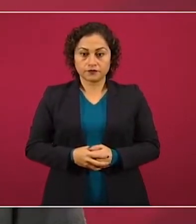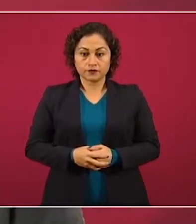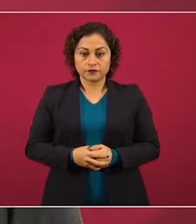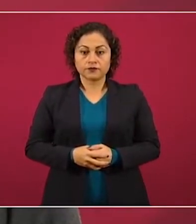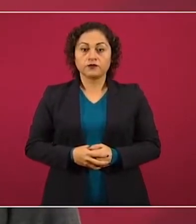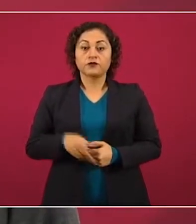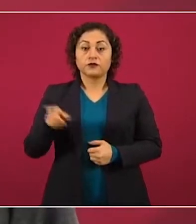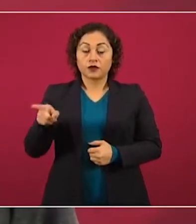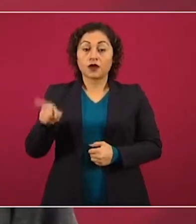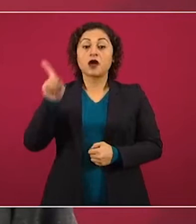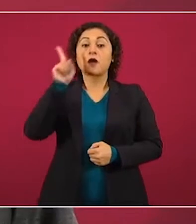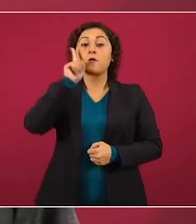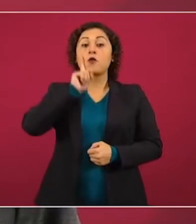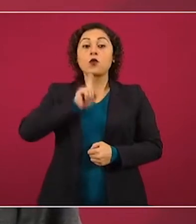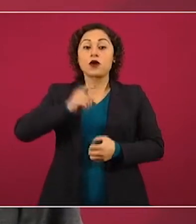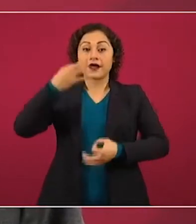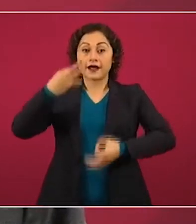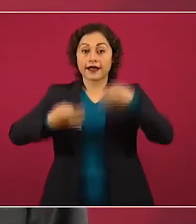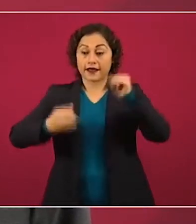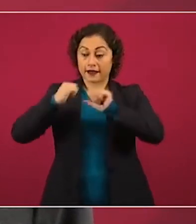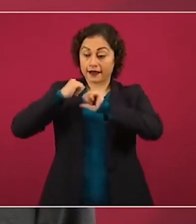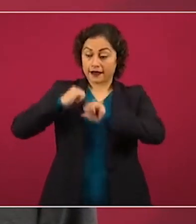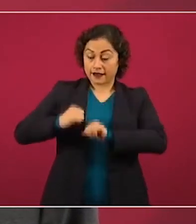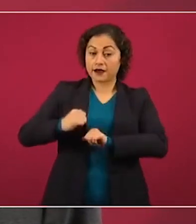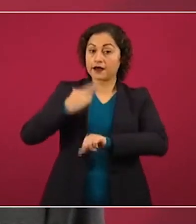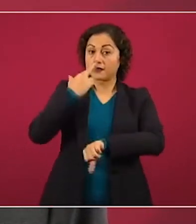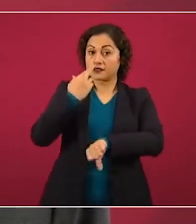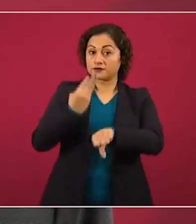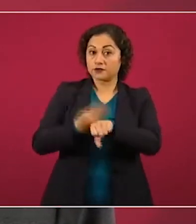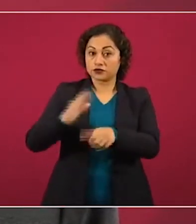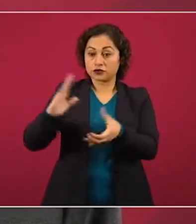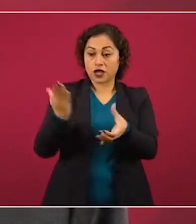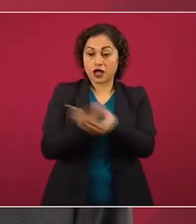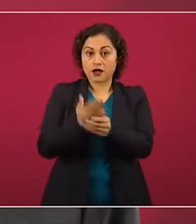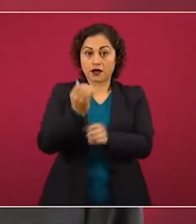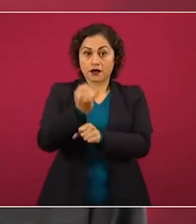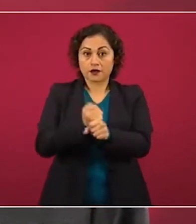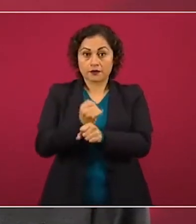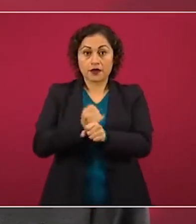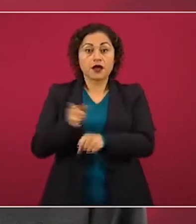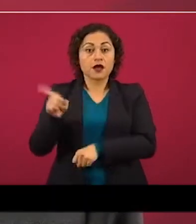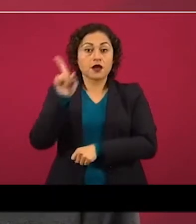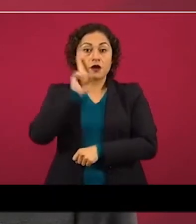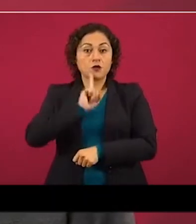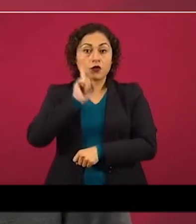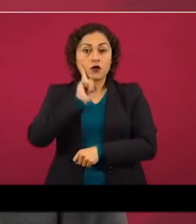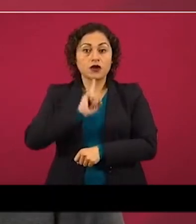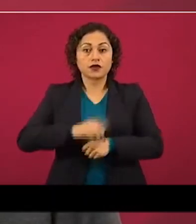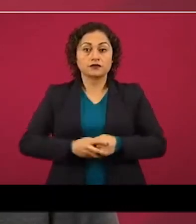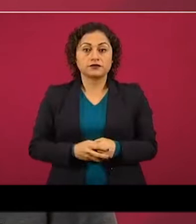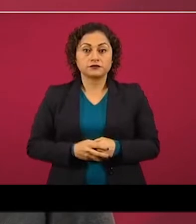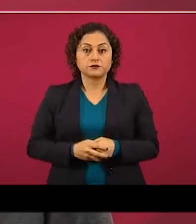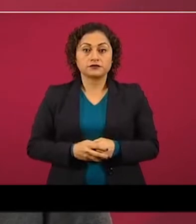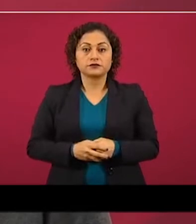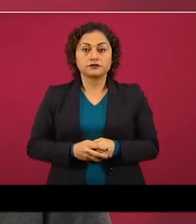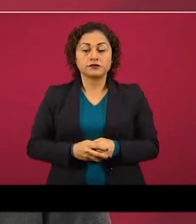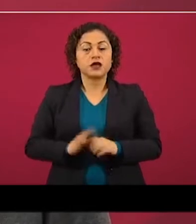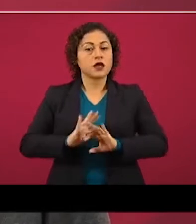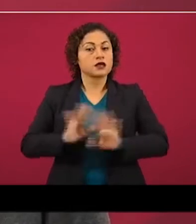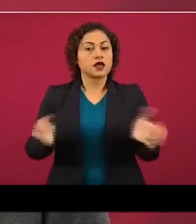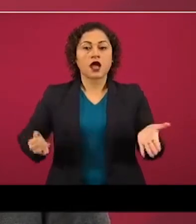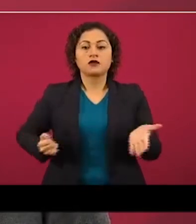jueza encargada del caso tomó la decisión de dejar en libertad